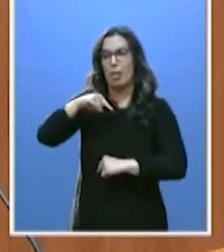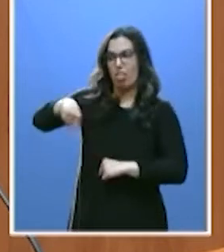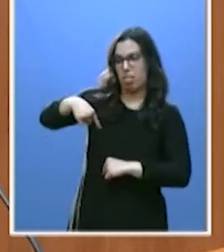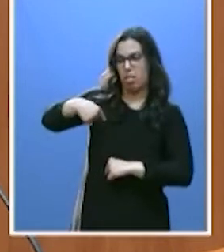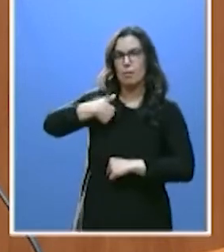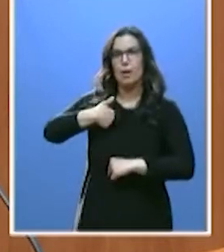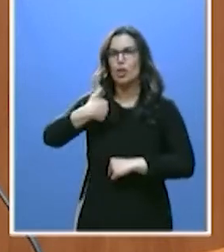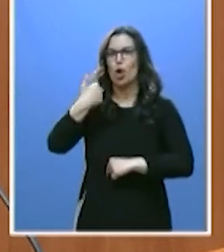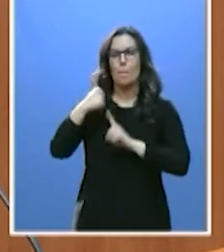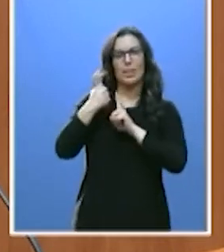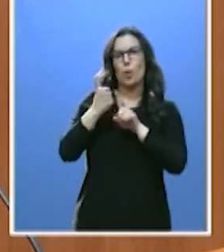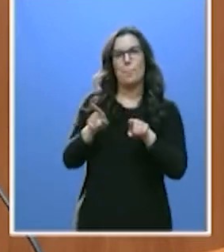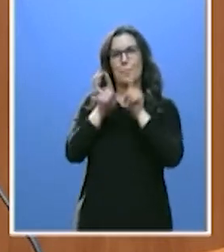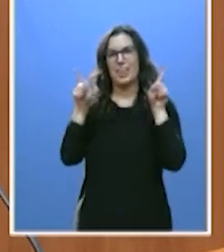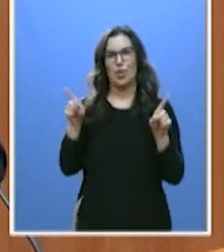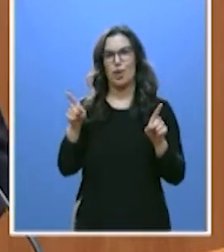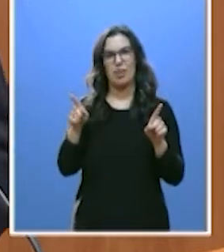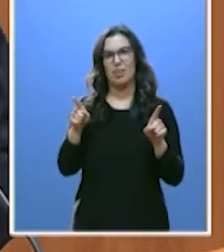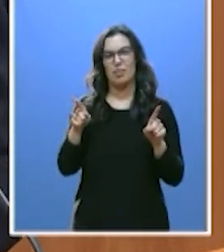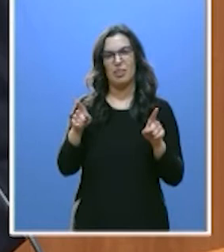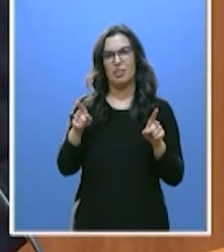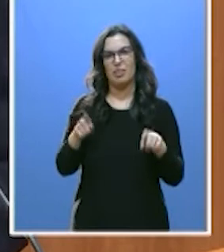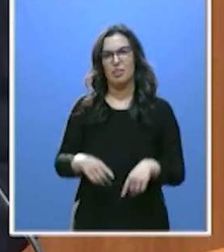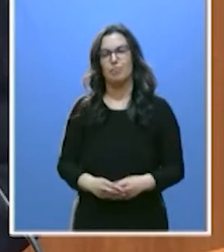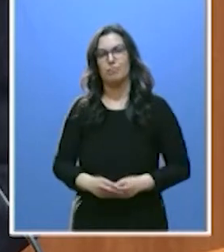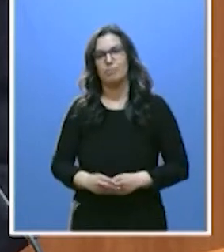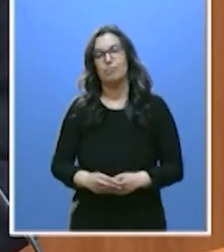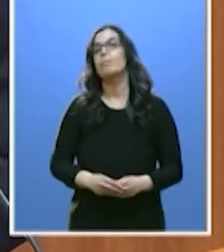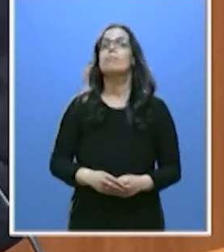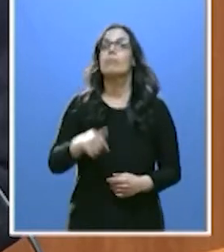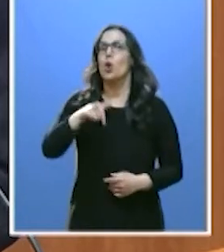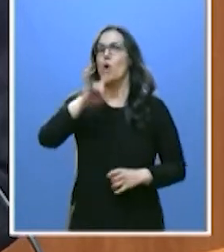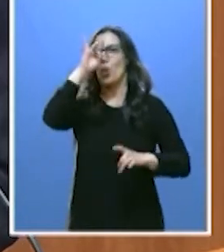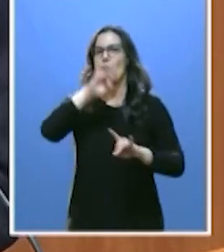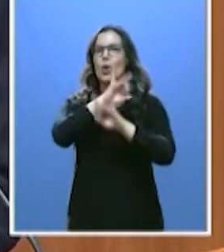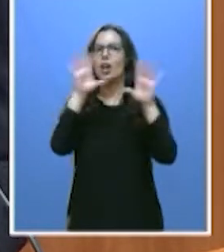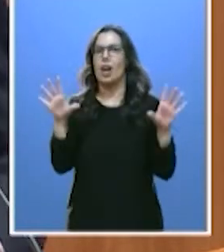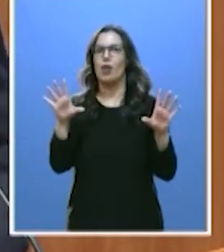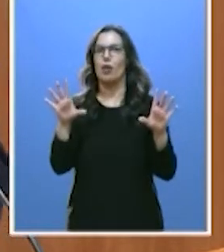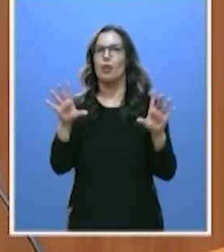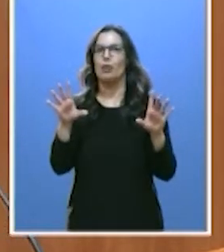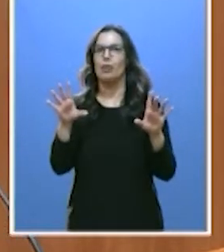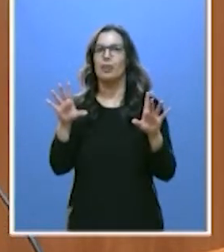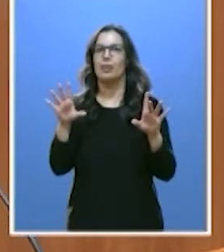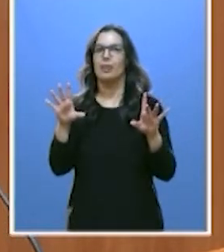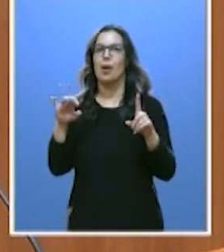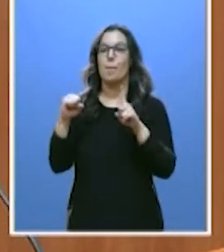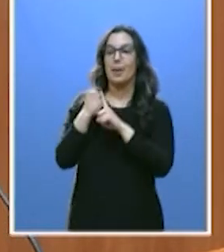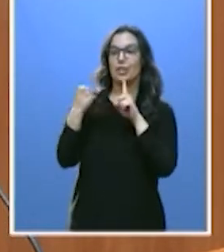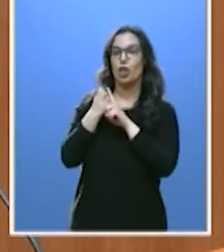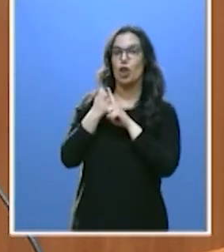señala bien a quienes agitan esos medios. Hoy está claro quiénes somos atizados y quiénes los agitan.